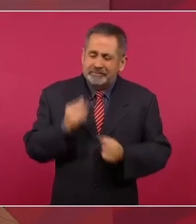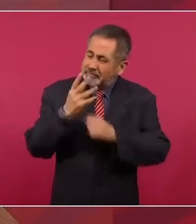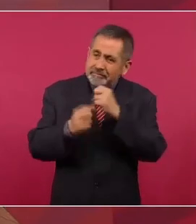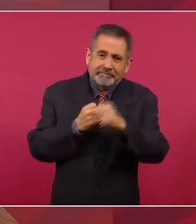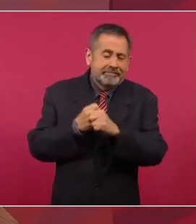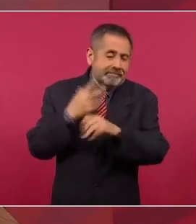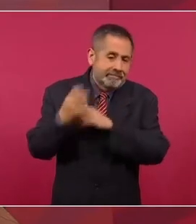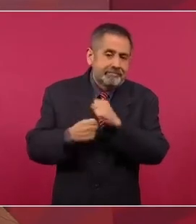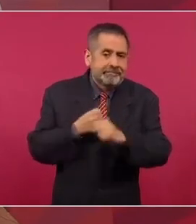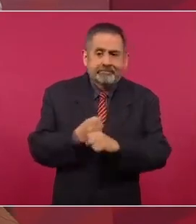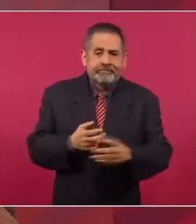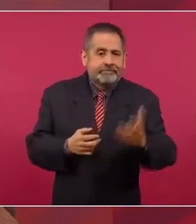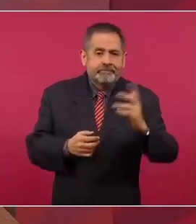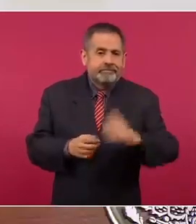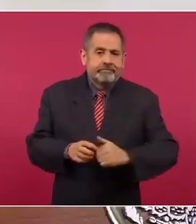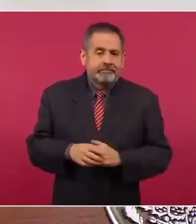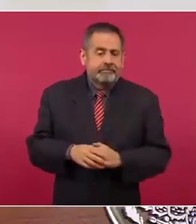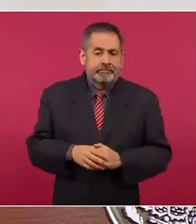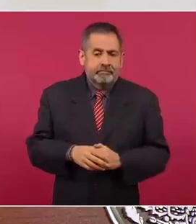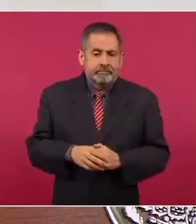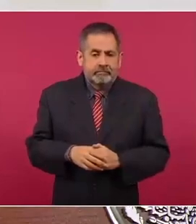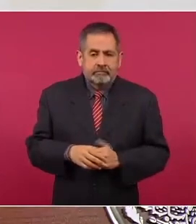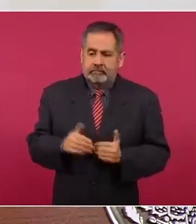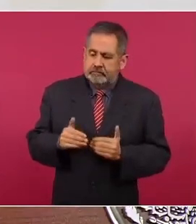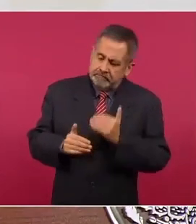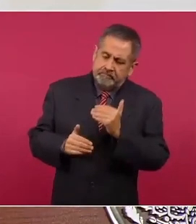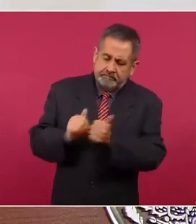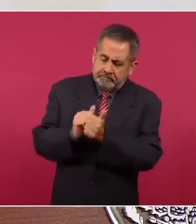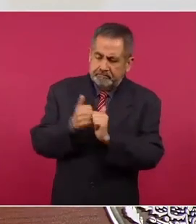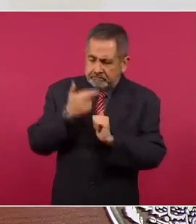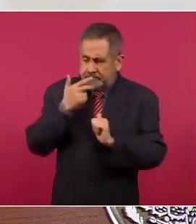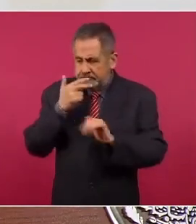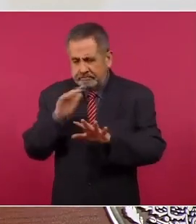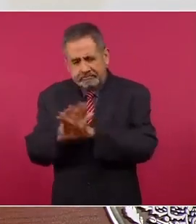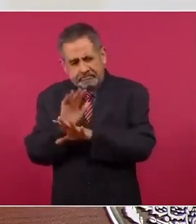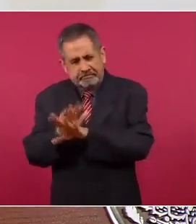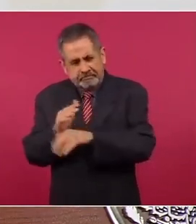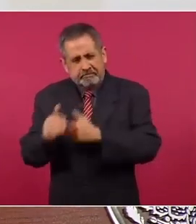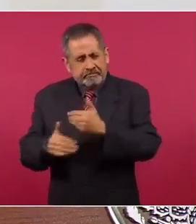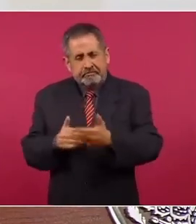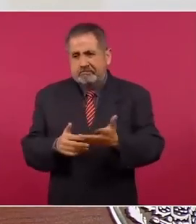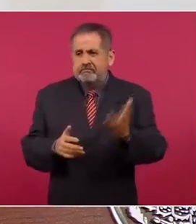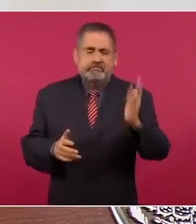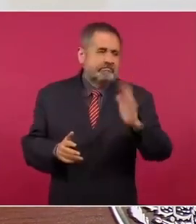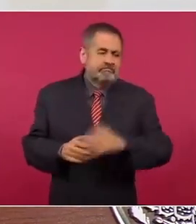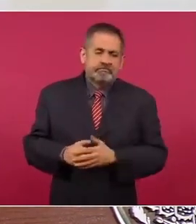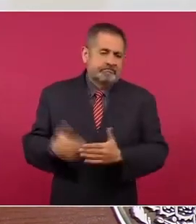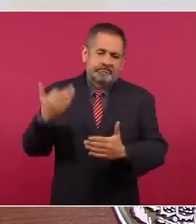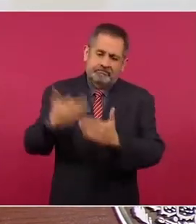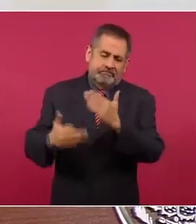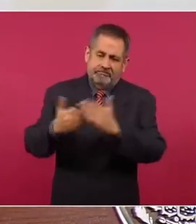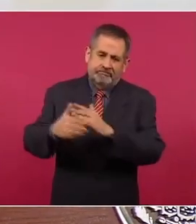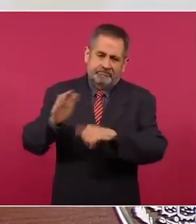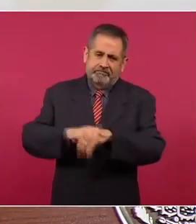Y se ha ido avanzando mucho, pero falta.